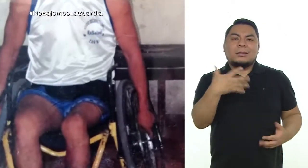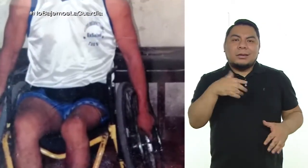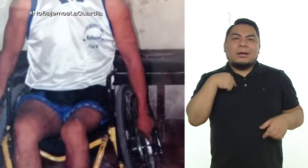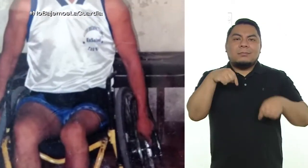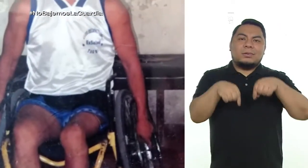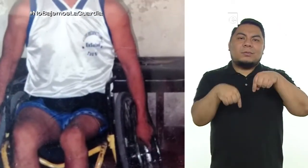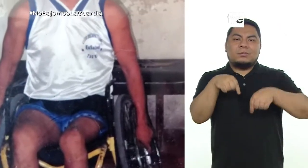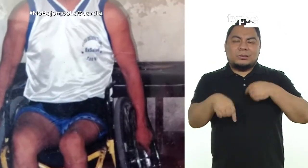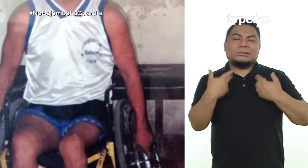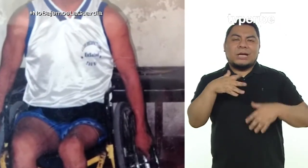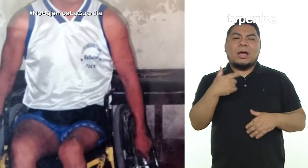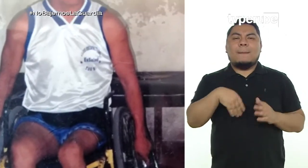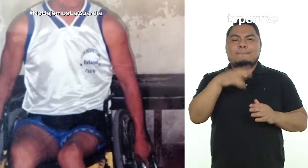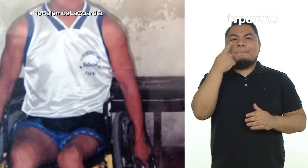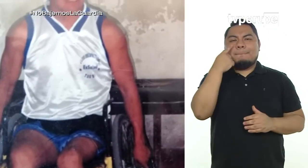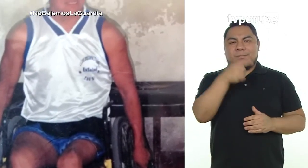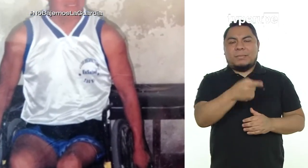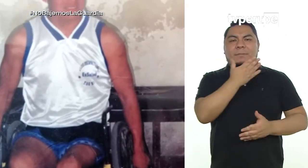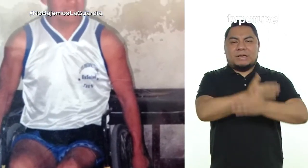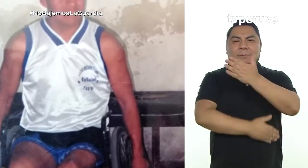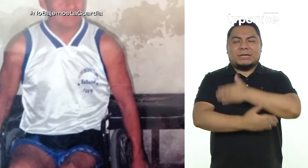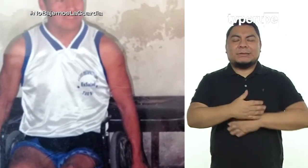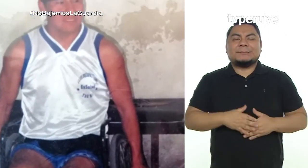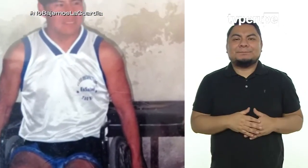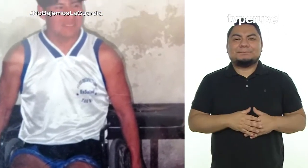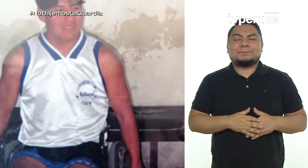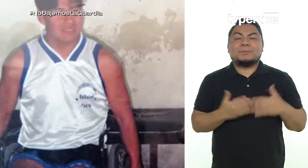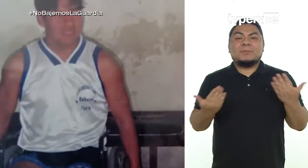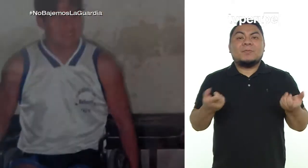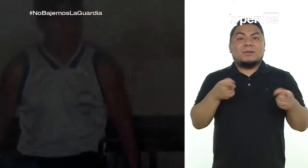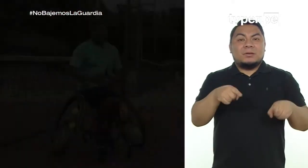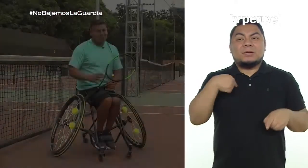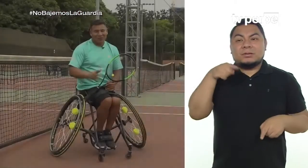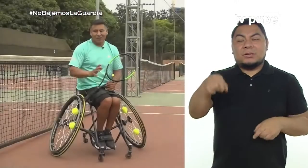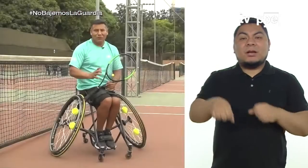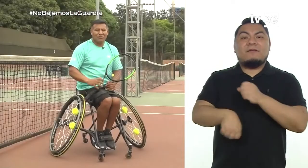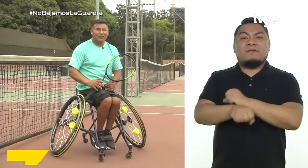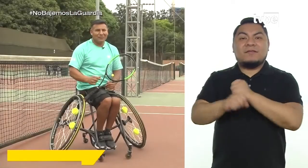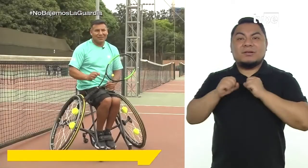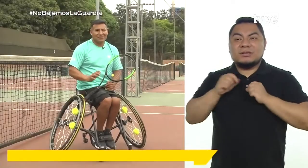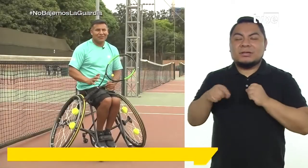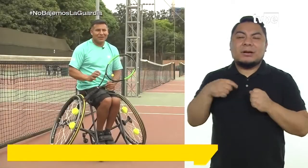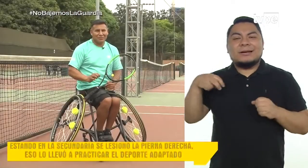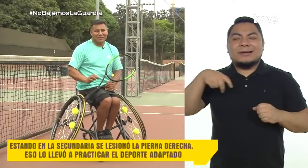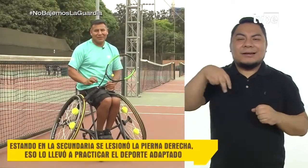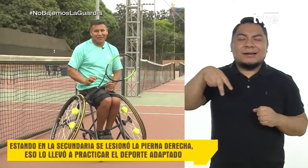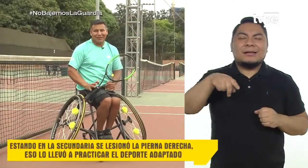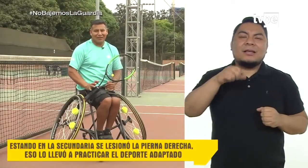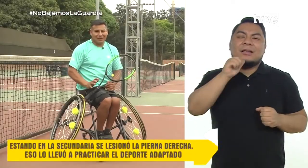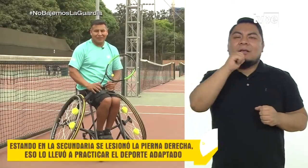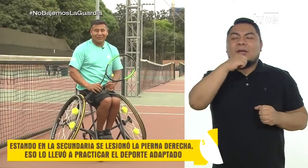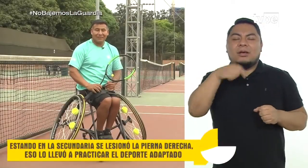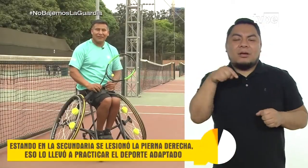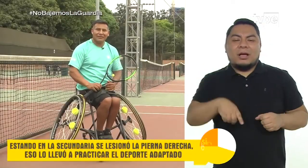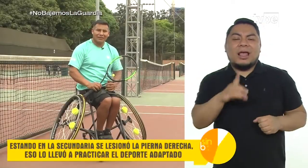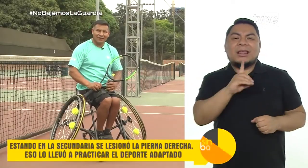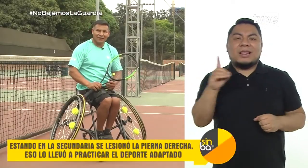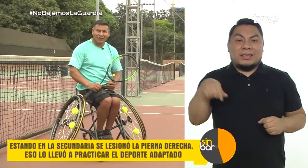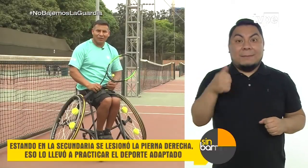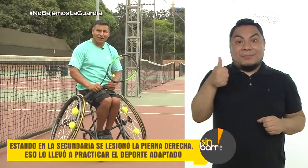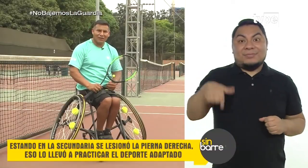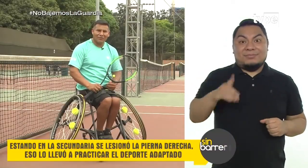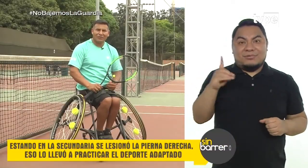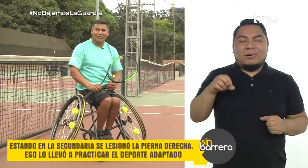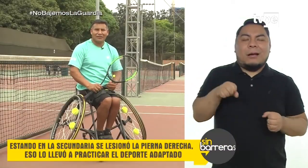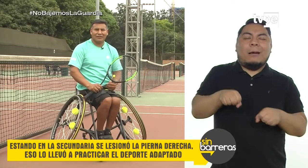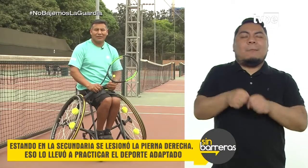bastante mi capacidad. Entonces, a raíz del deporte, al fulbito, me lesioné la pierna derecha, que